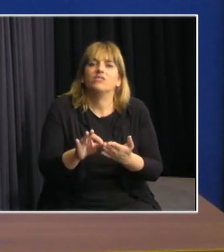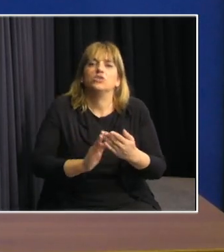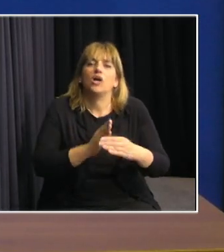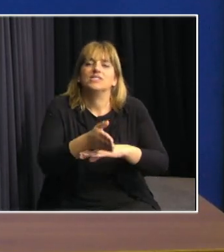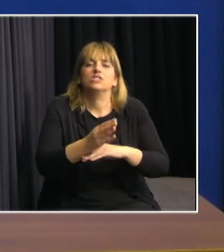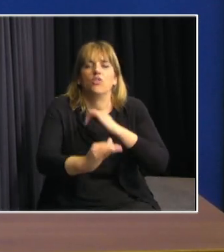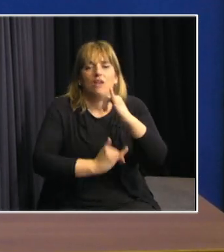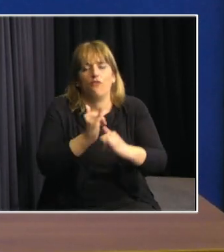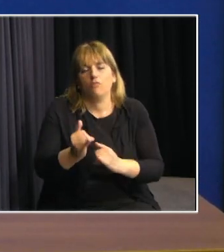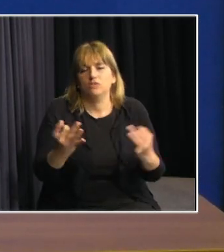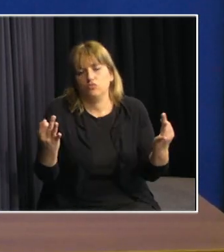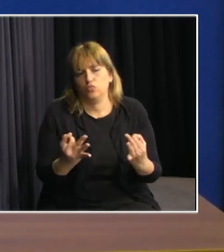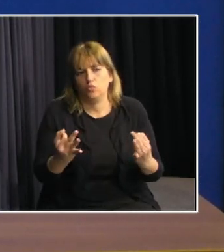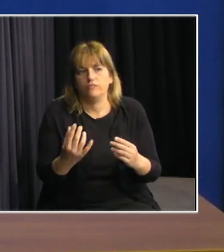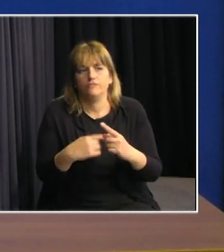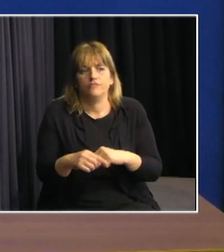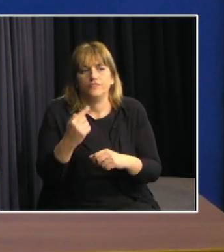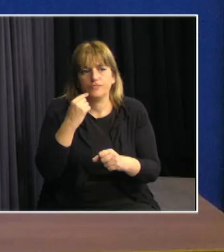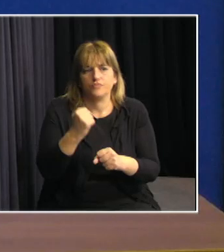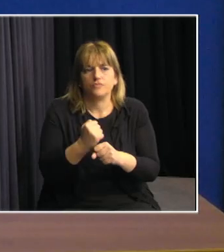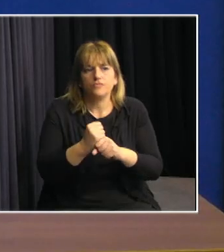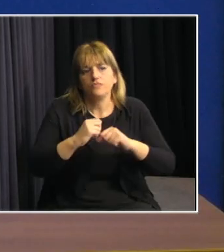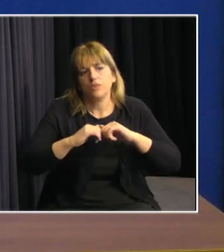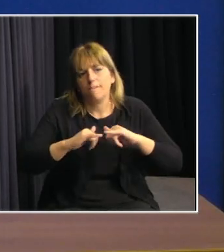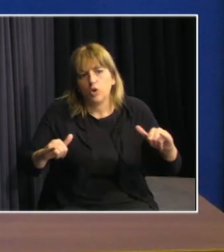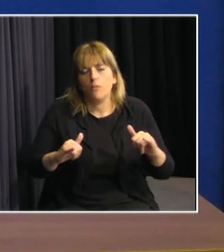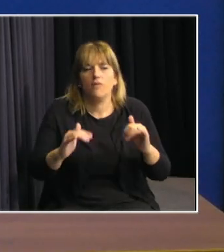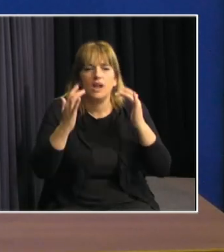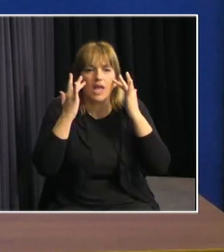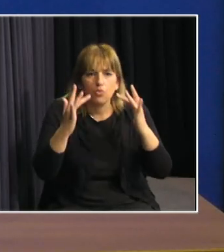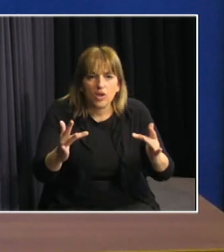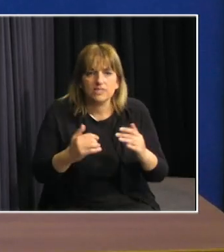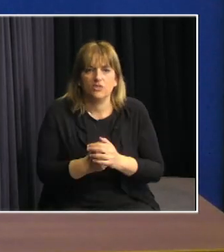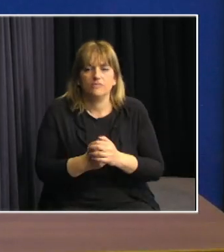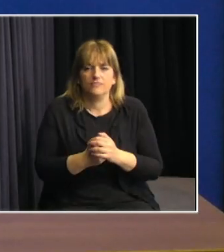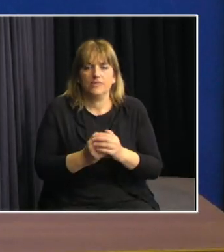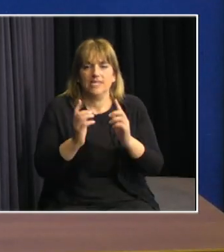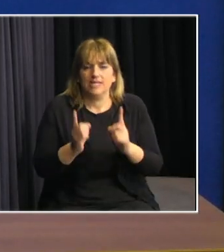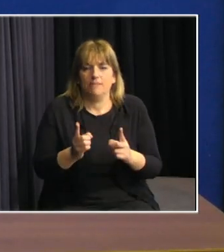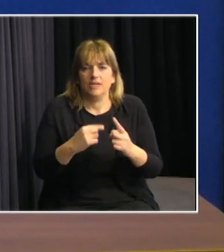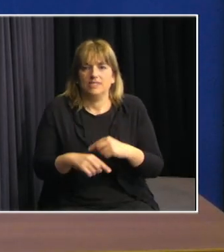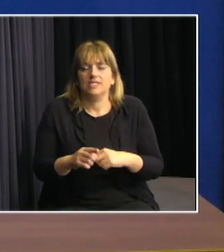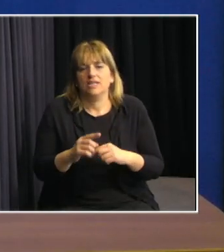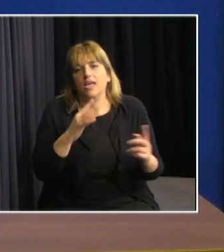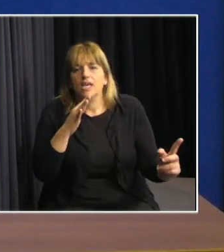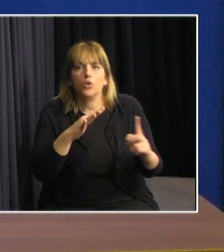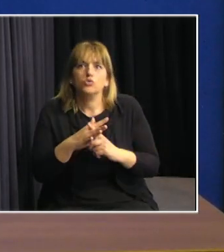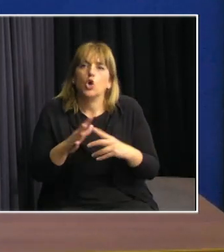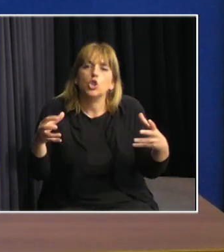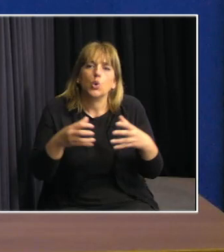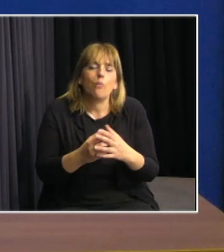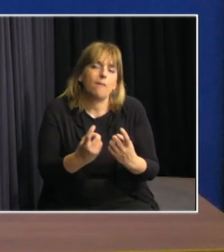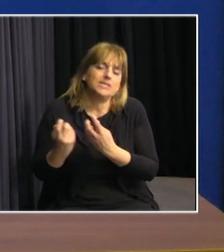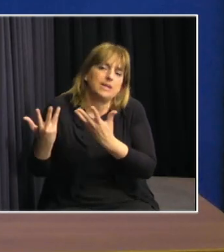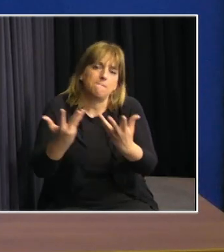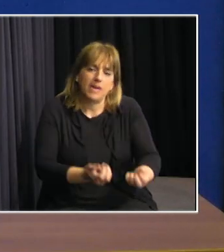veraz. Trabajar también en promover la educación y la inclusión de colectivos vulnerables,